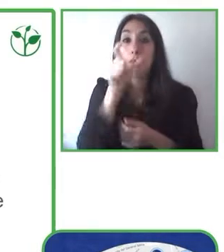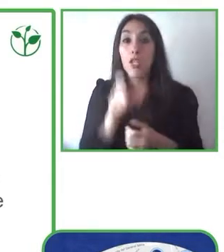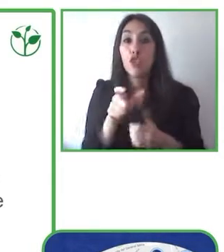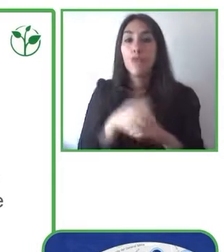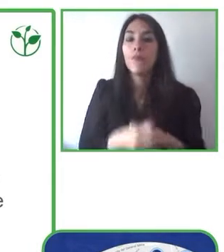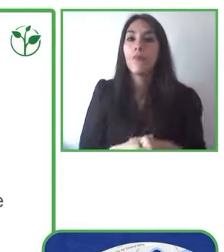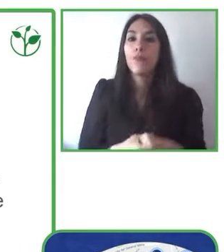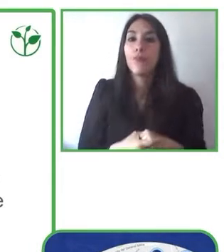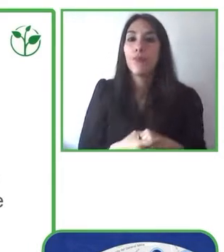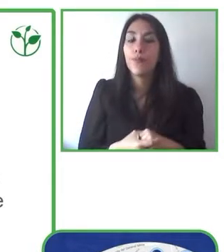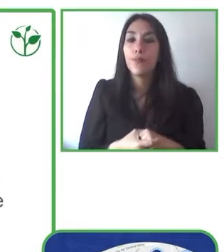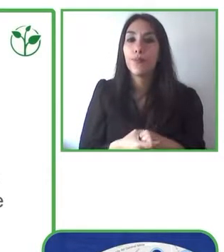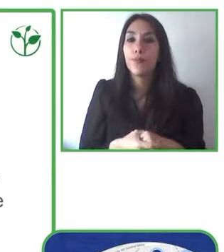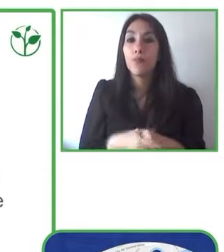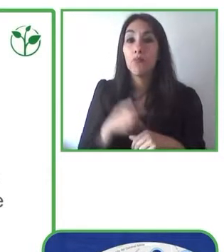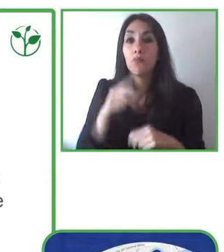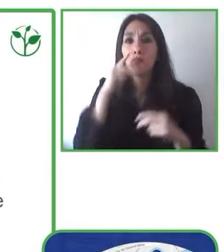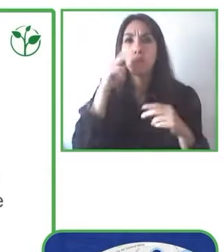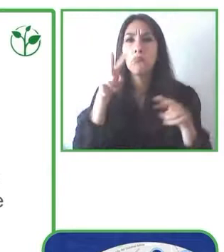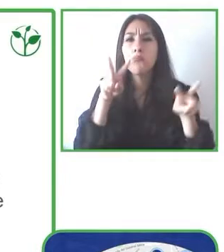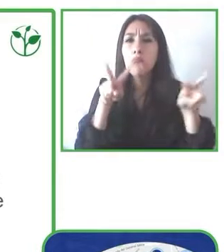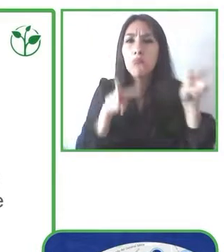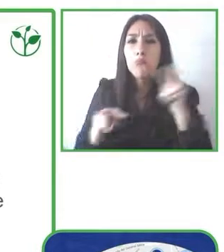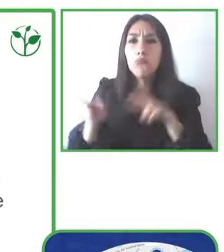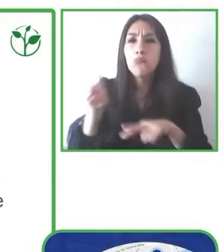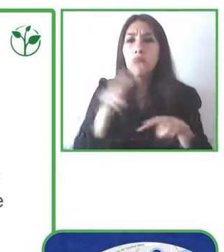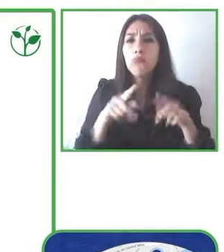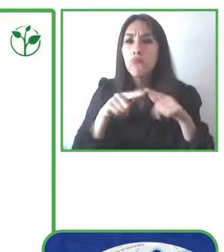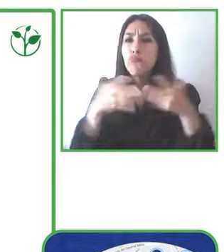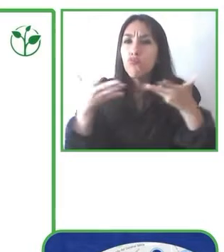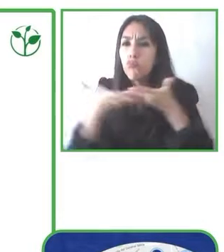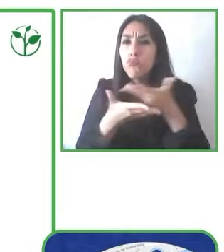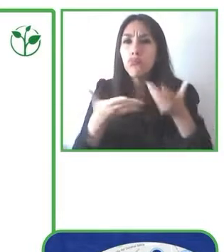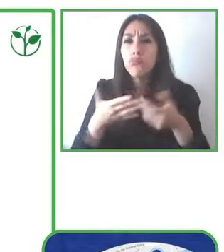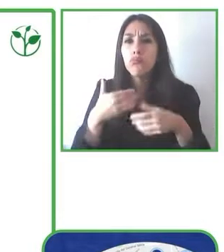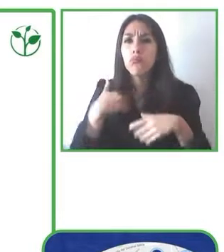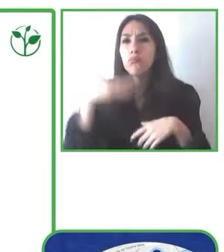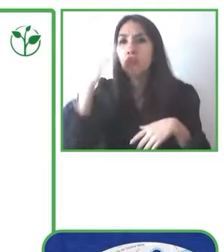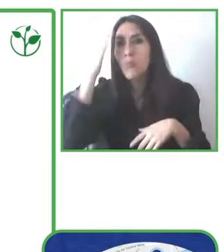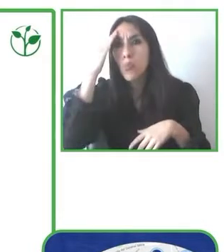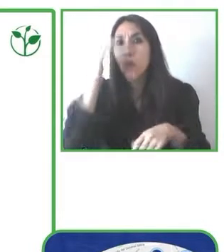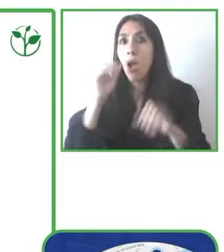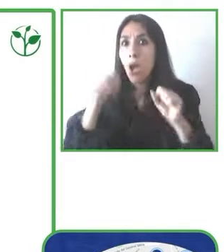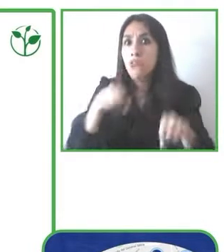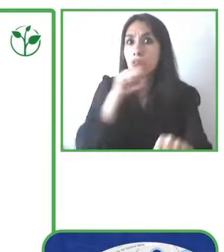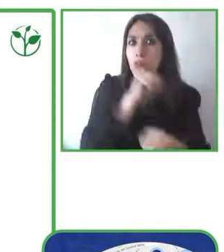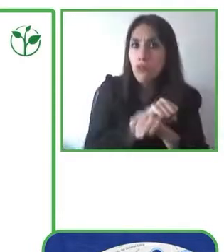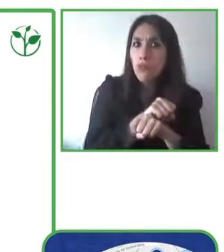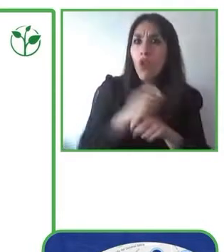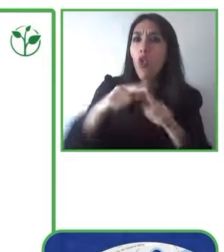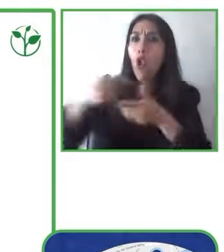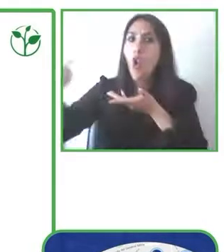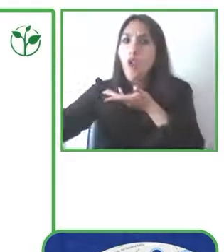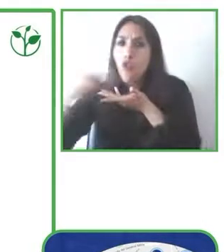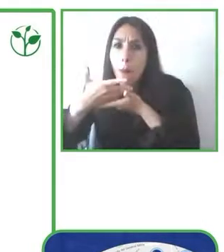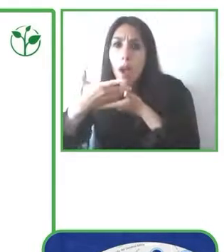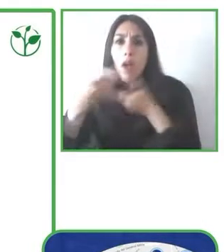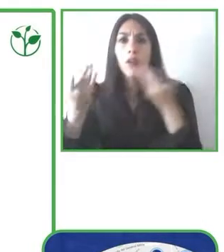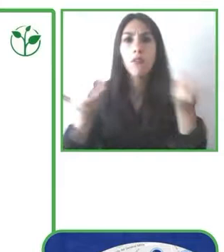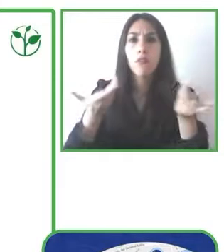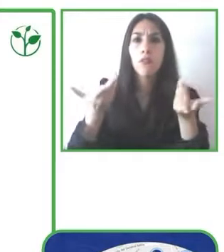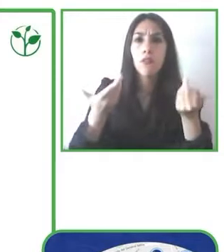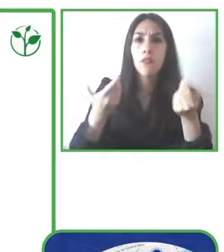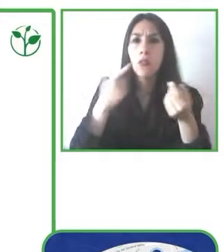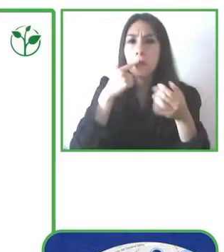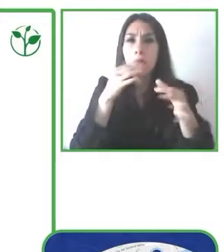con la policía local, además de recibir información, puede también contribuir. Eso es un poquito lo que os comentaba. Par4DIS se divide